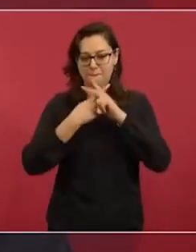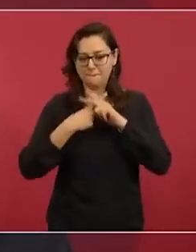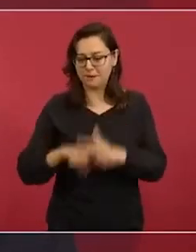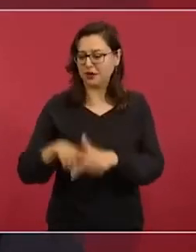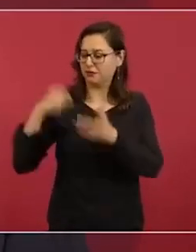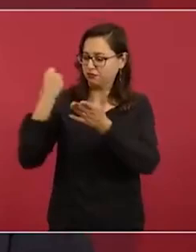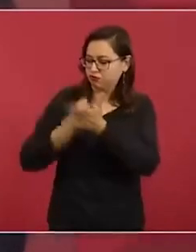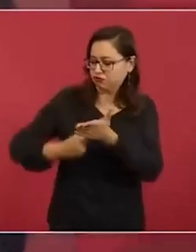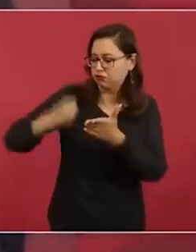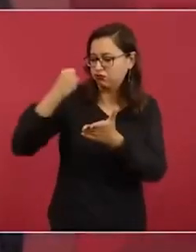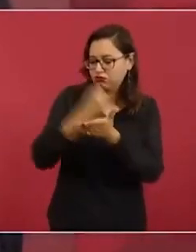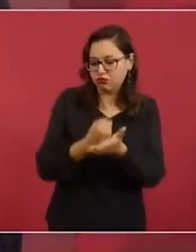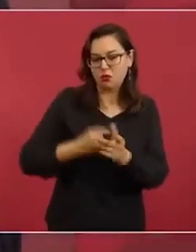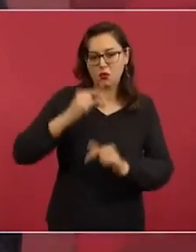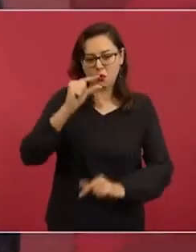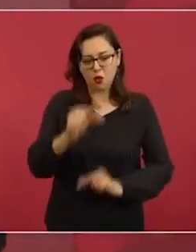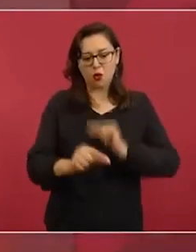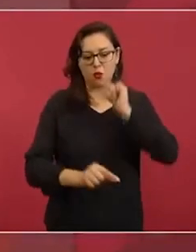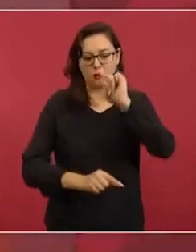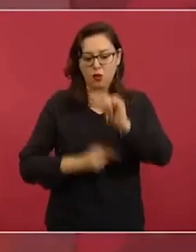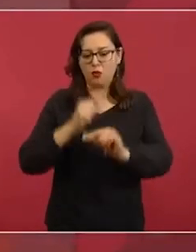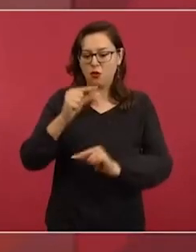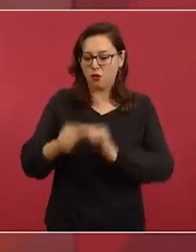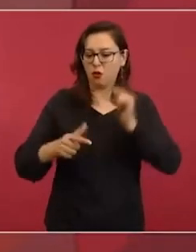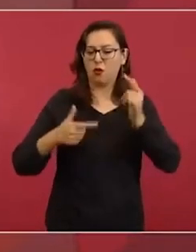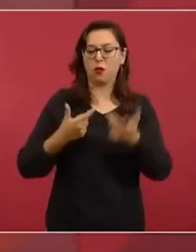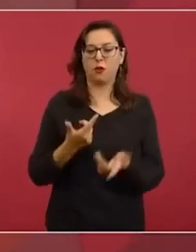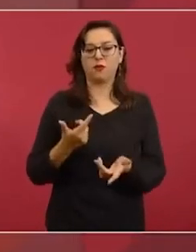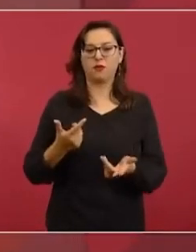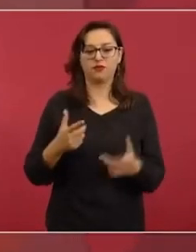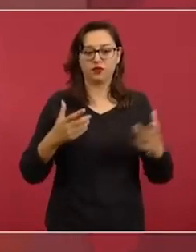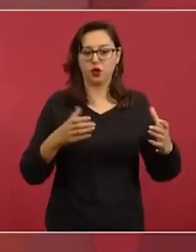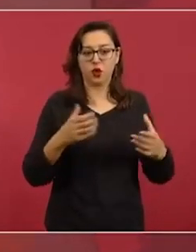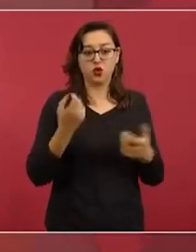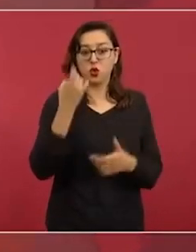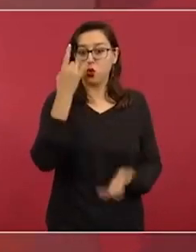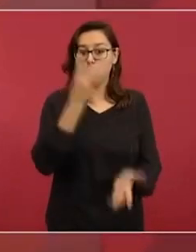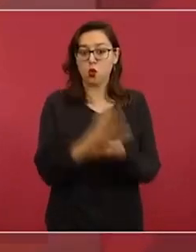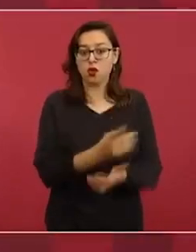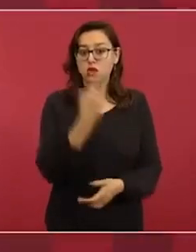para que no existiera un partido de Estado,